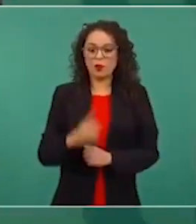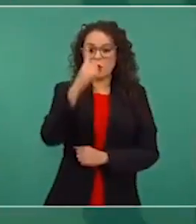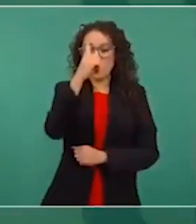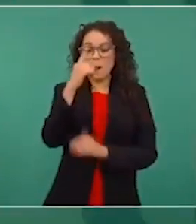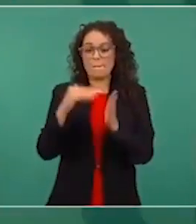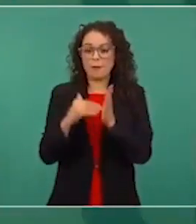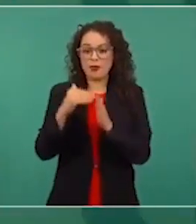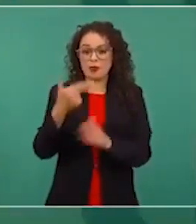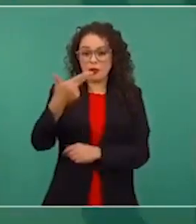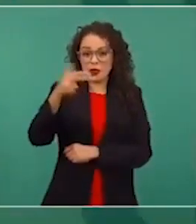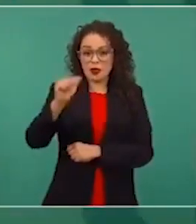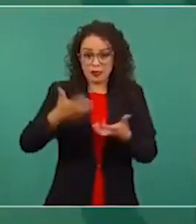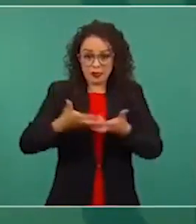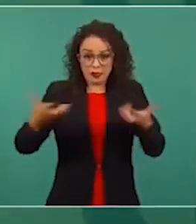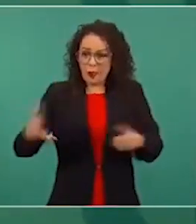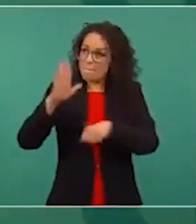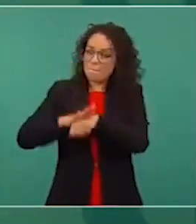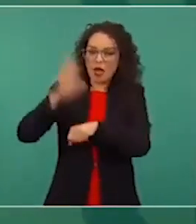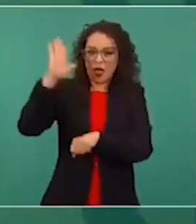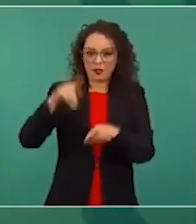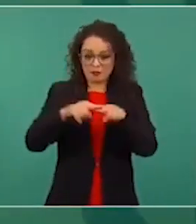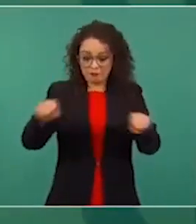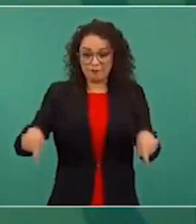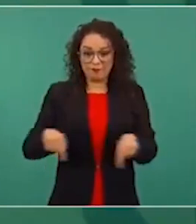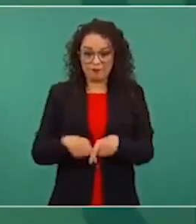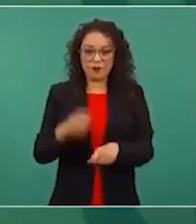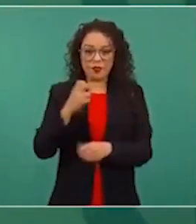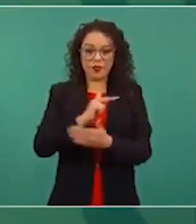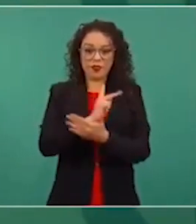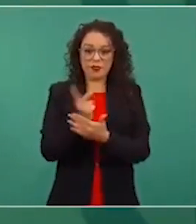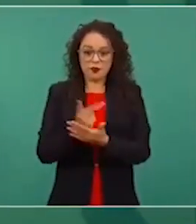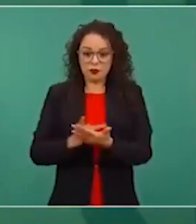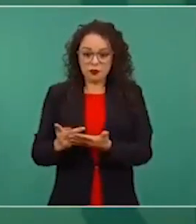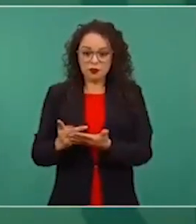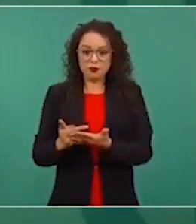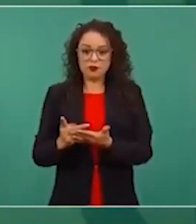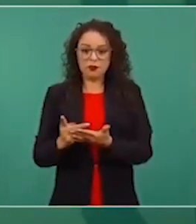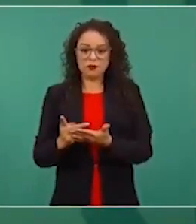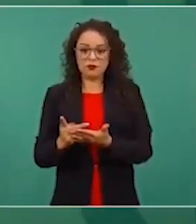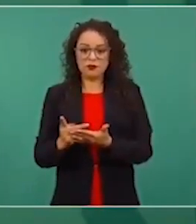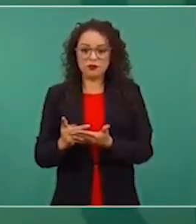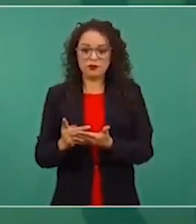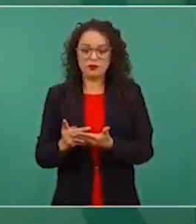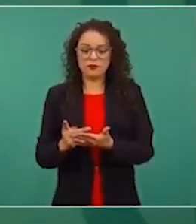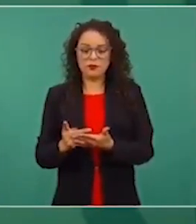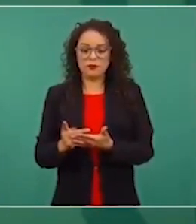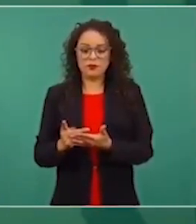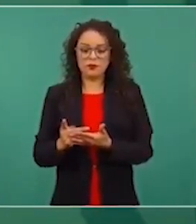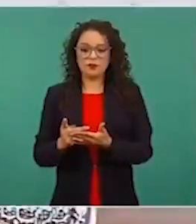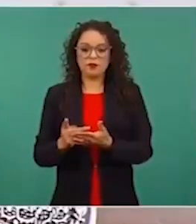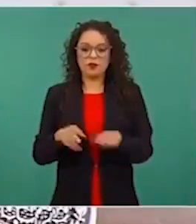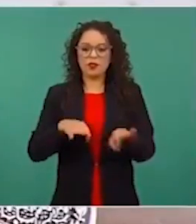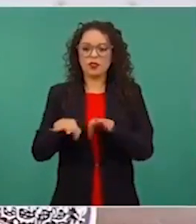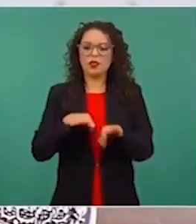y están trabajando en este programa como sembradores más de